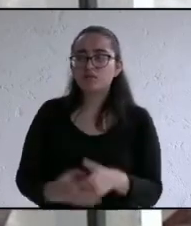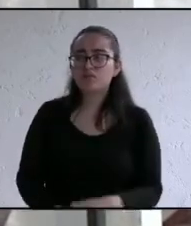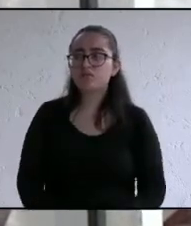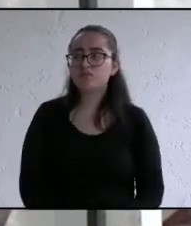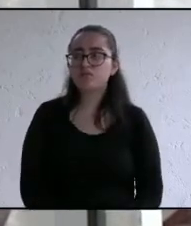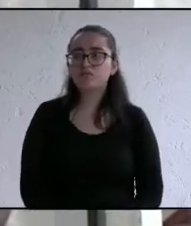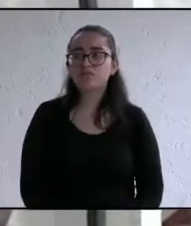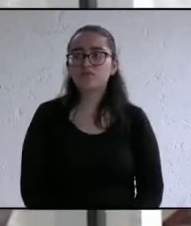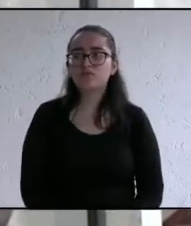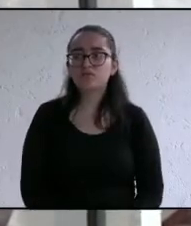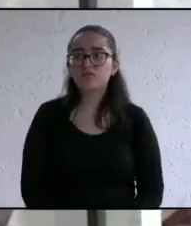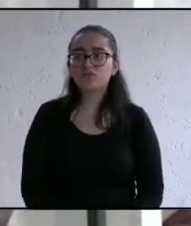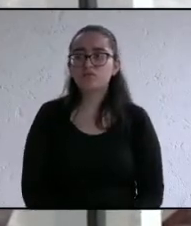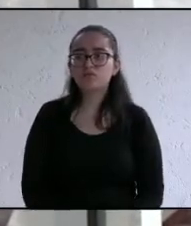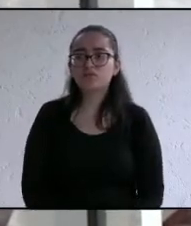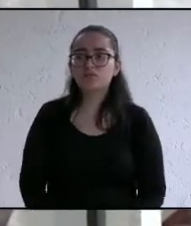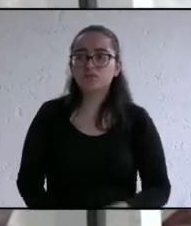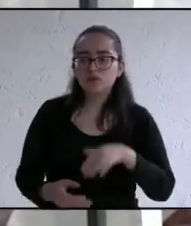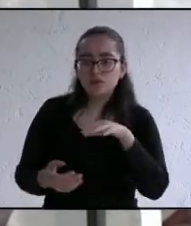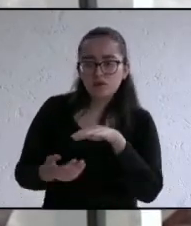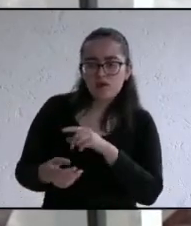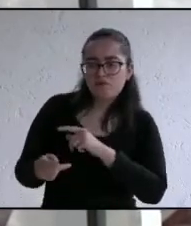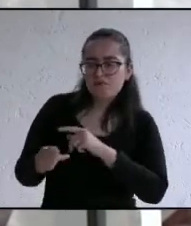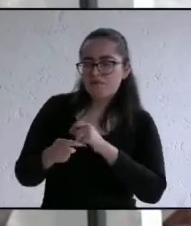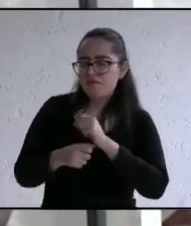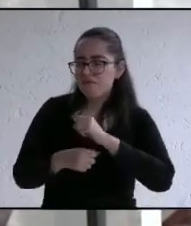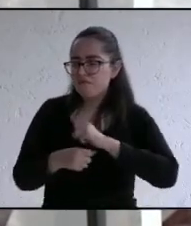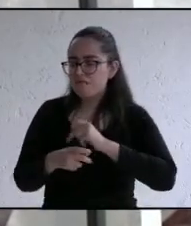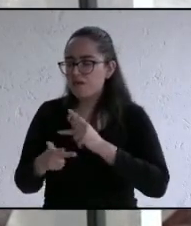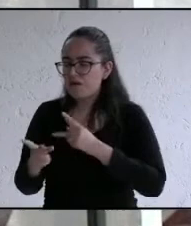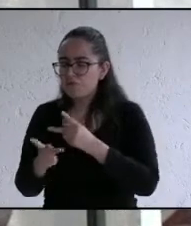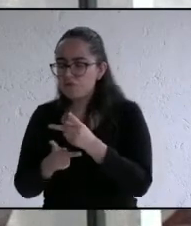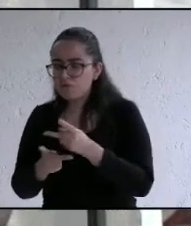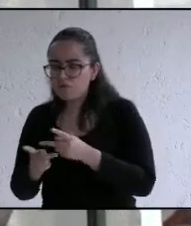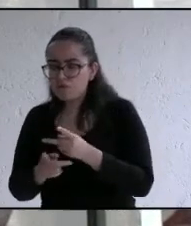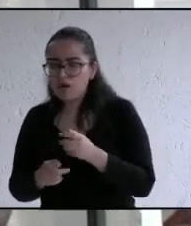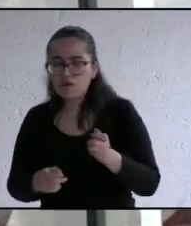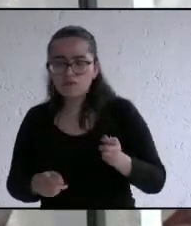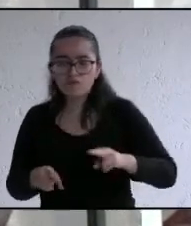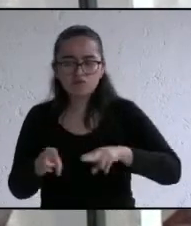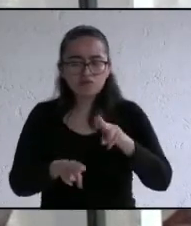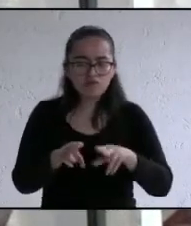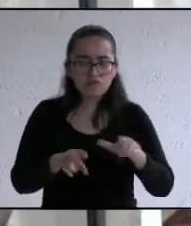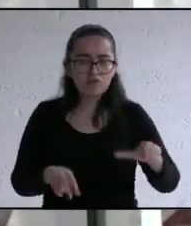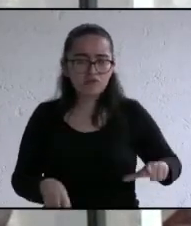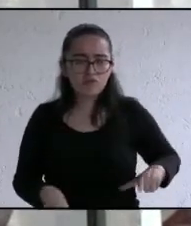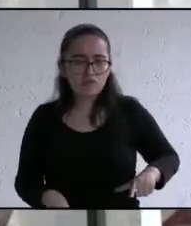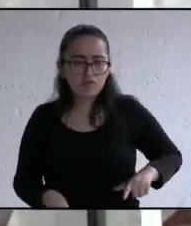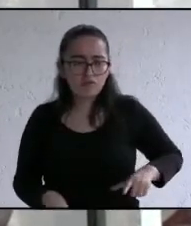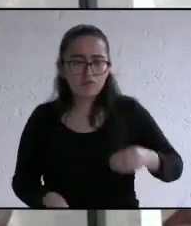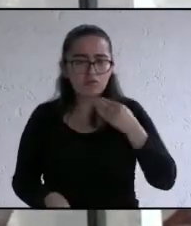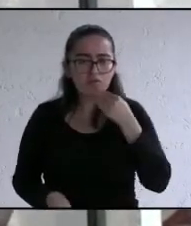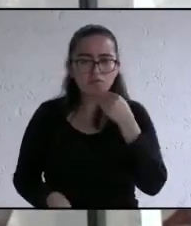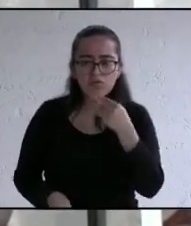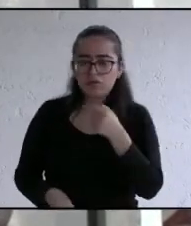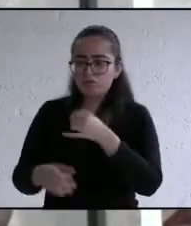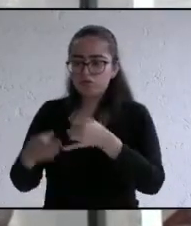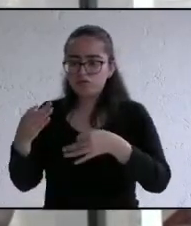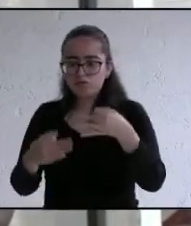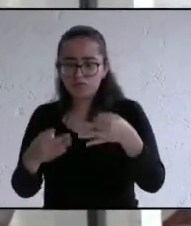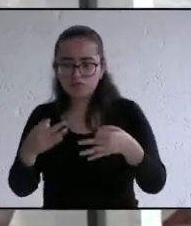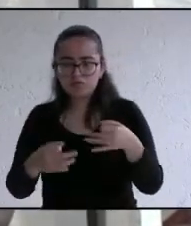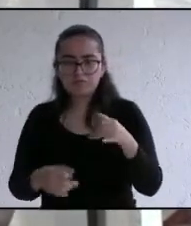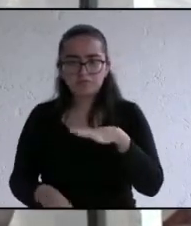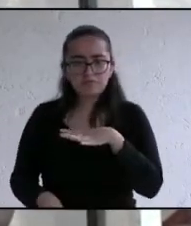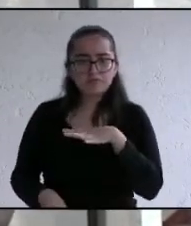además de por supuesto dar todas las facilidades en todos los niveles de gobierno para el bienhacer de la justicia gracias